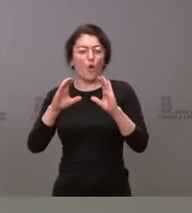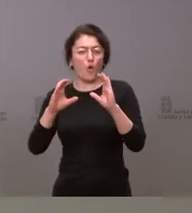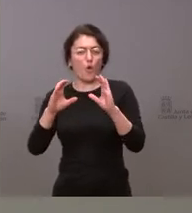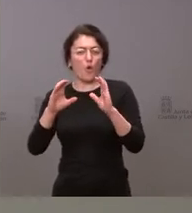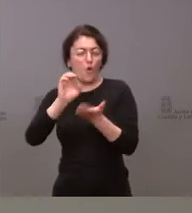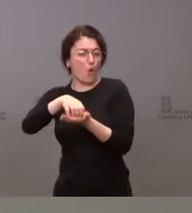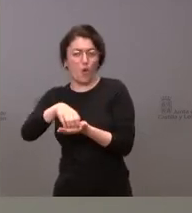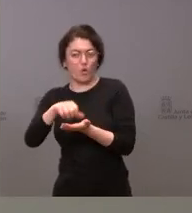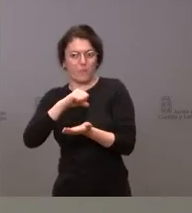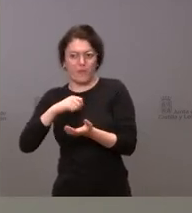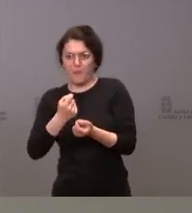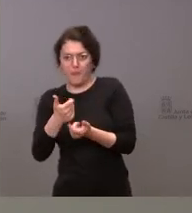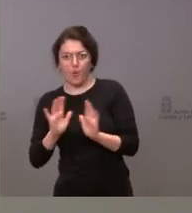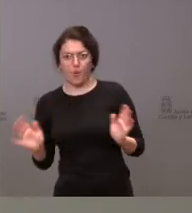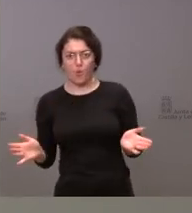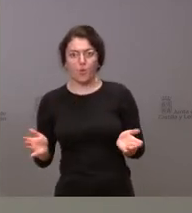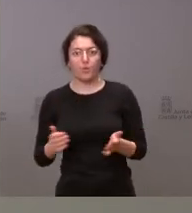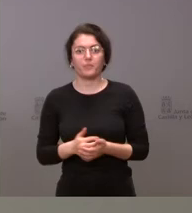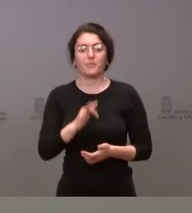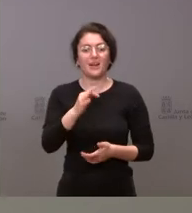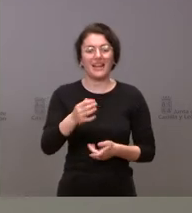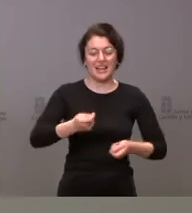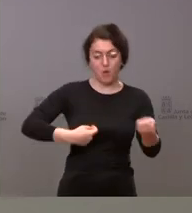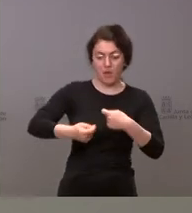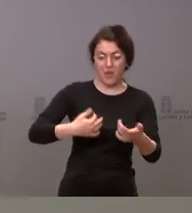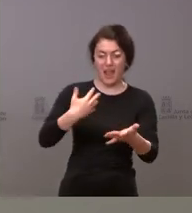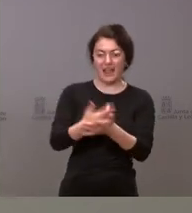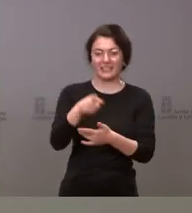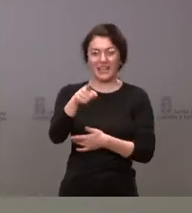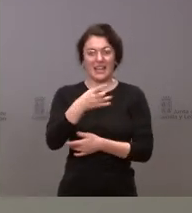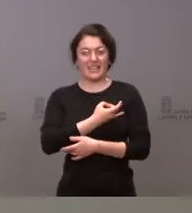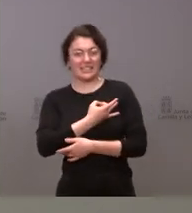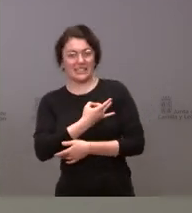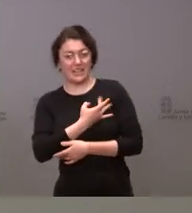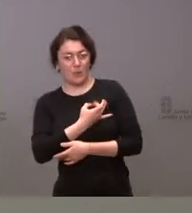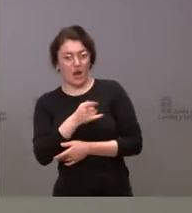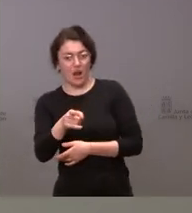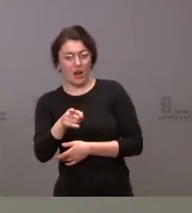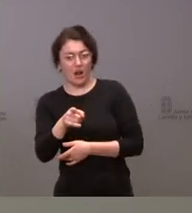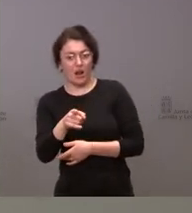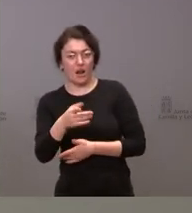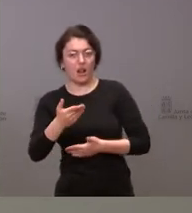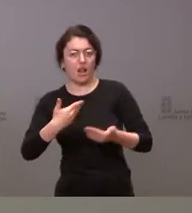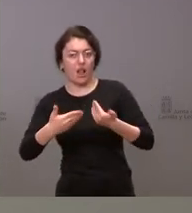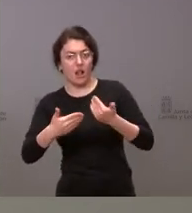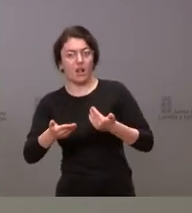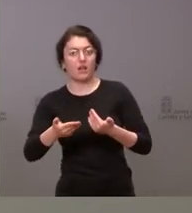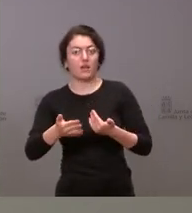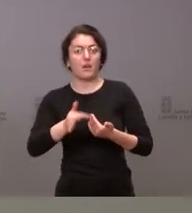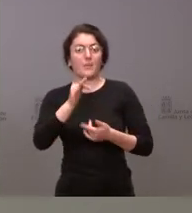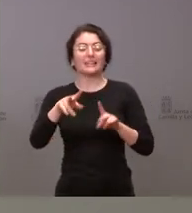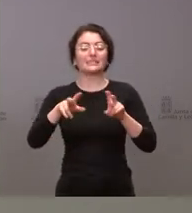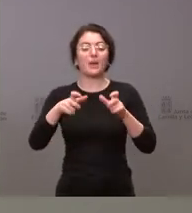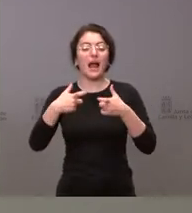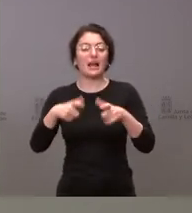que las negociaciones se han llevado en mesa de laborales, ha habido informaciones en mesas sectoriales, pero sobre todo se va a llevar en el ámbito del personal laboral,